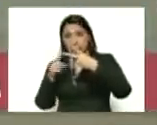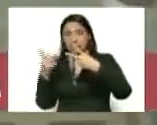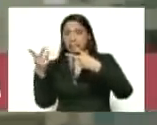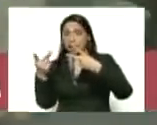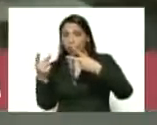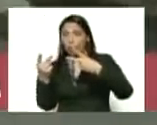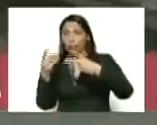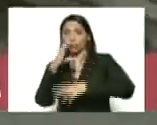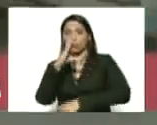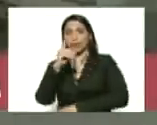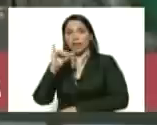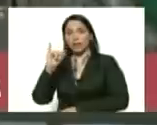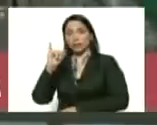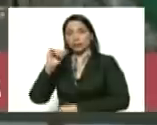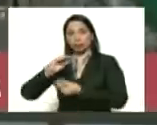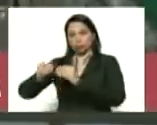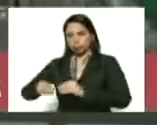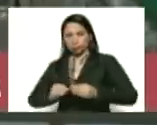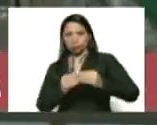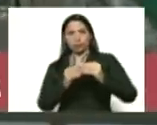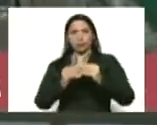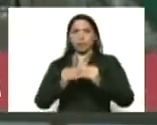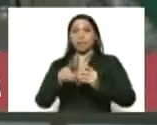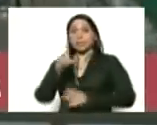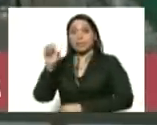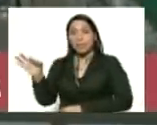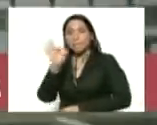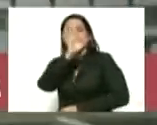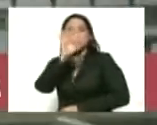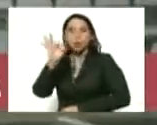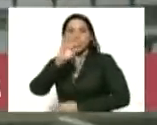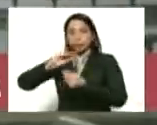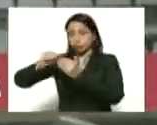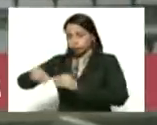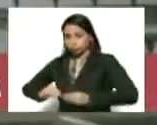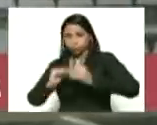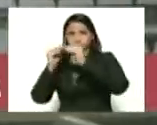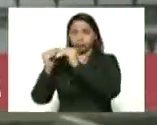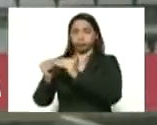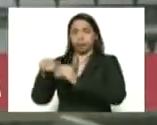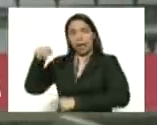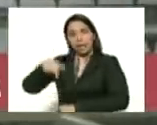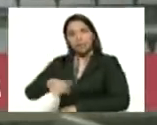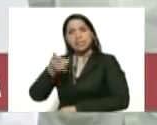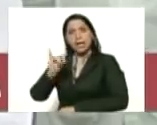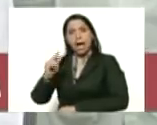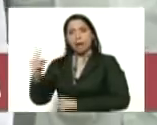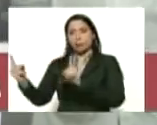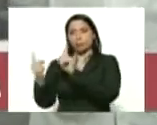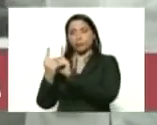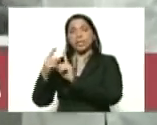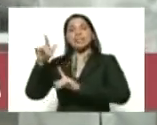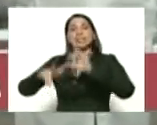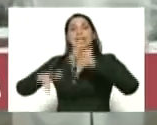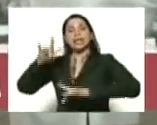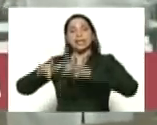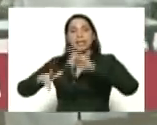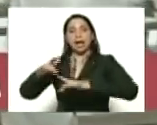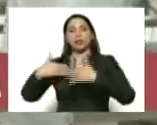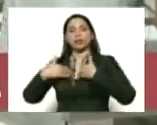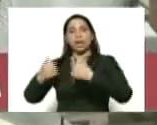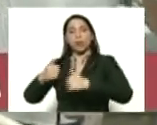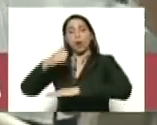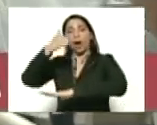estamos en el 100% de la recuperación aquí me encuentro con el secretario de salud